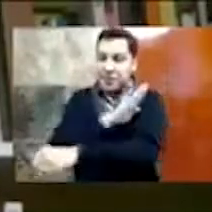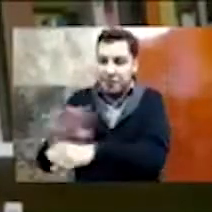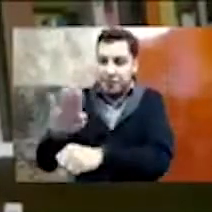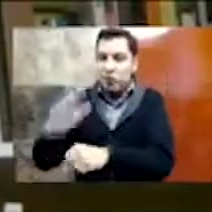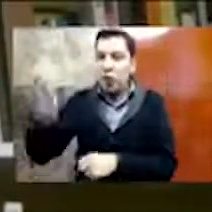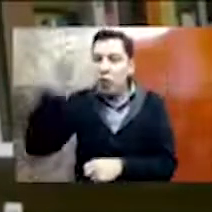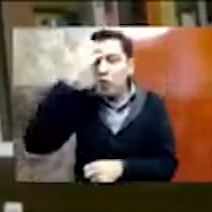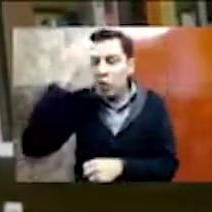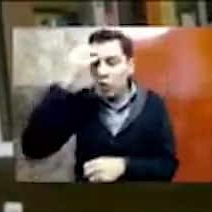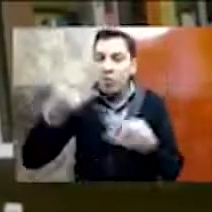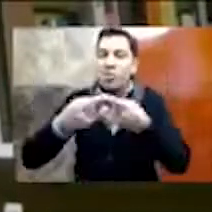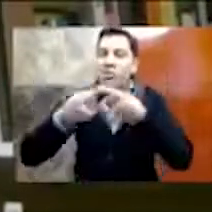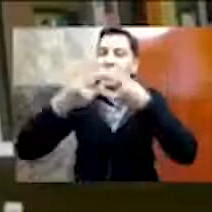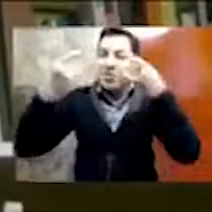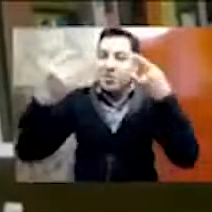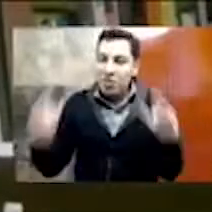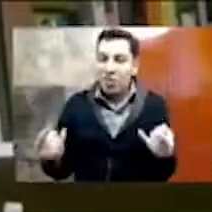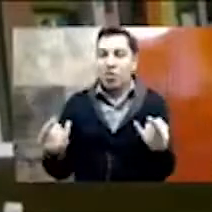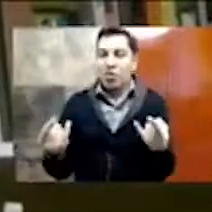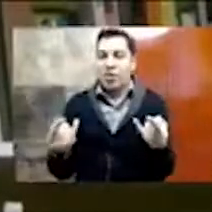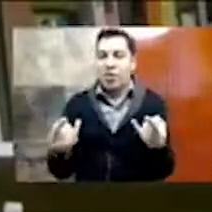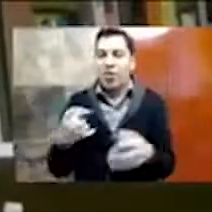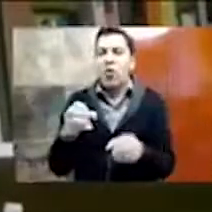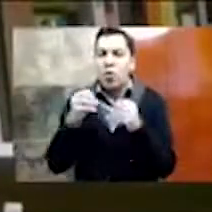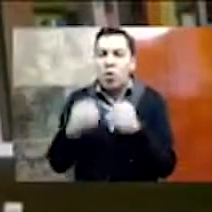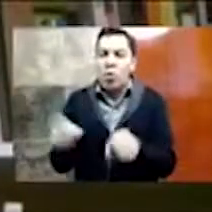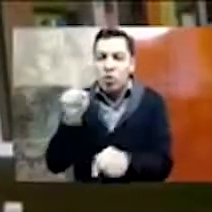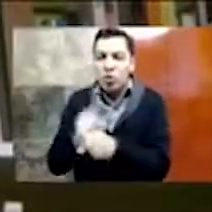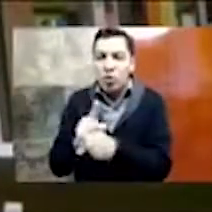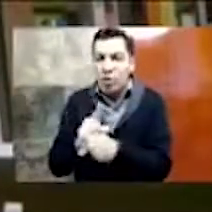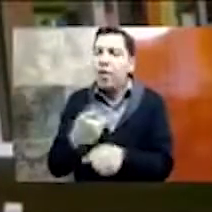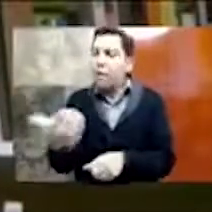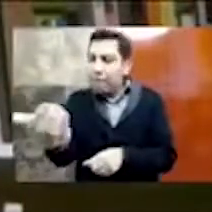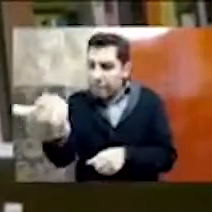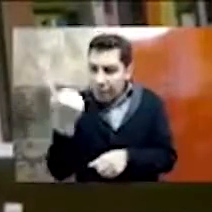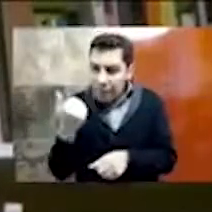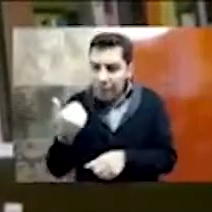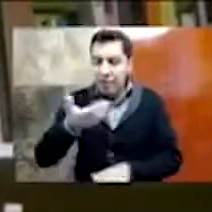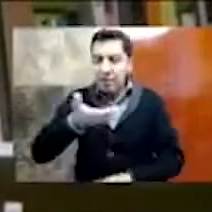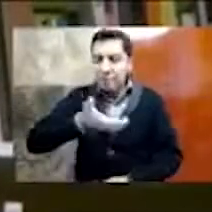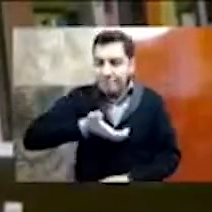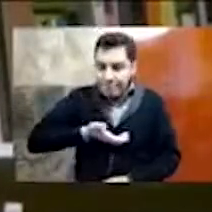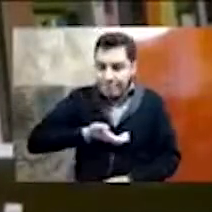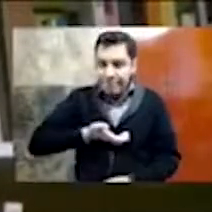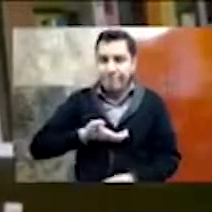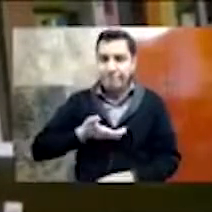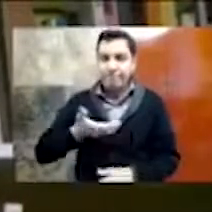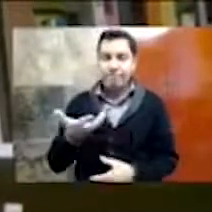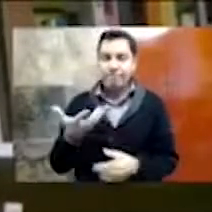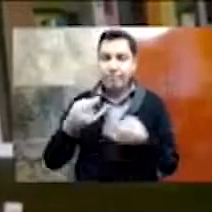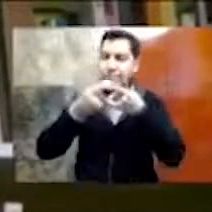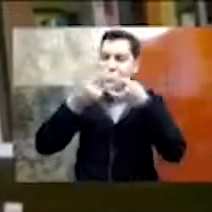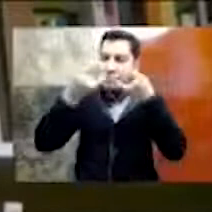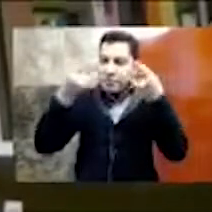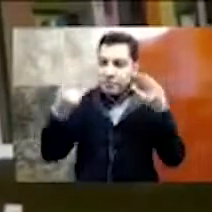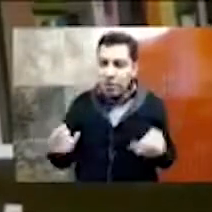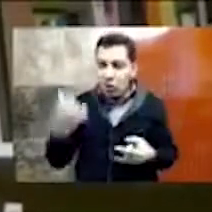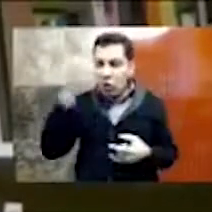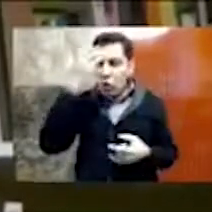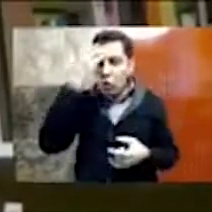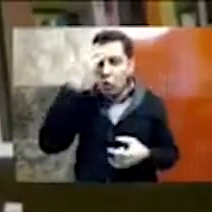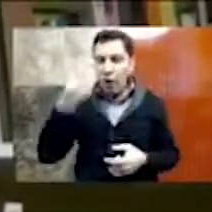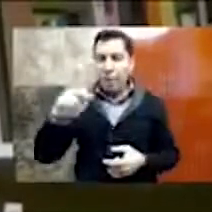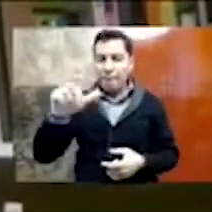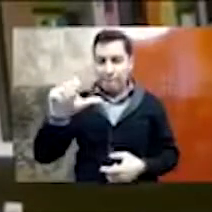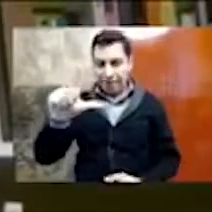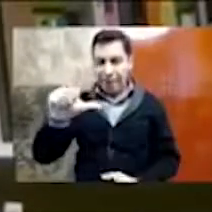momento, pues, se den esa oportunidad y se acerquen y conozcan, pues, este pasado, ¿no? El pasado, su pasado de, pues, de la